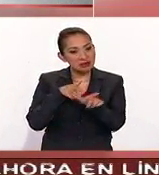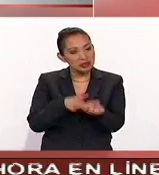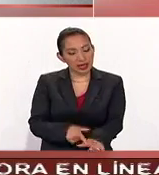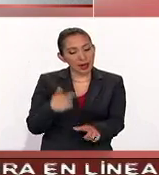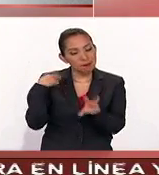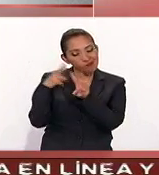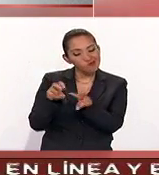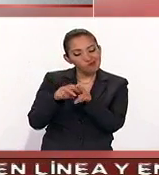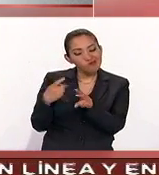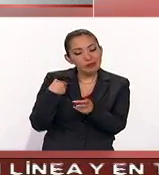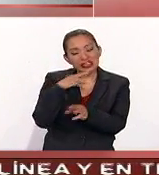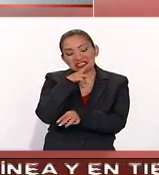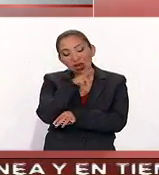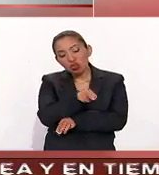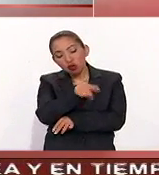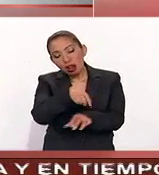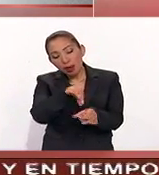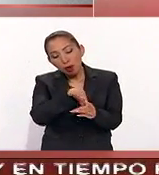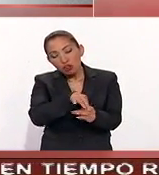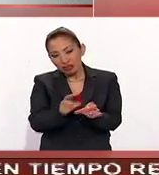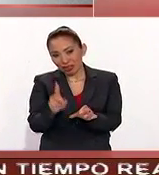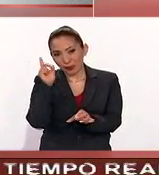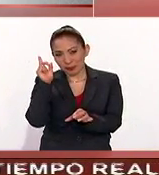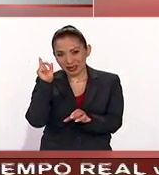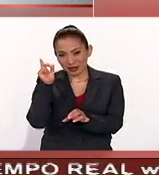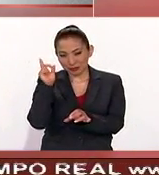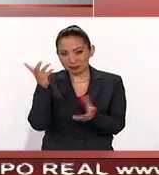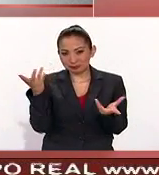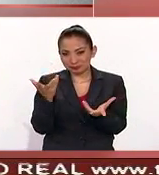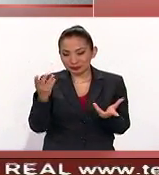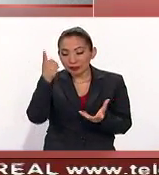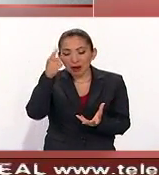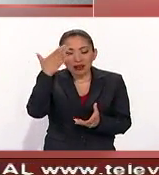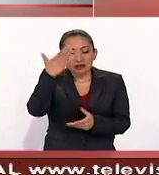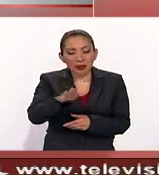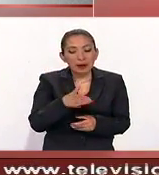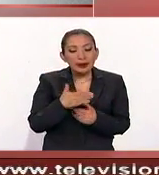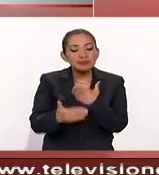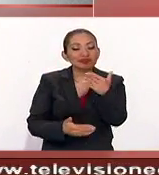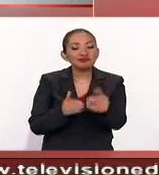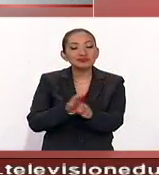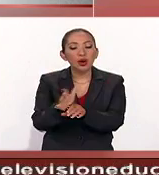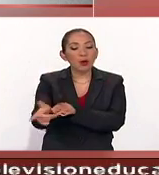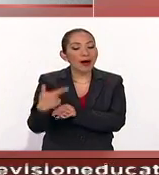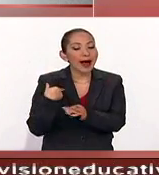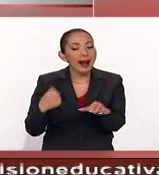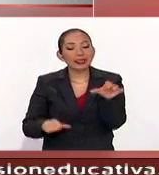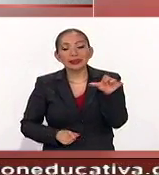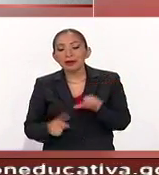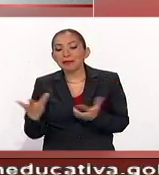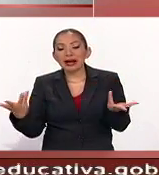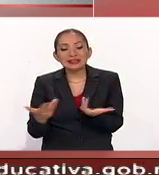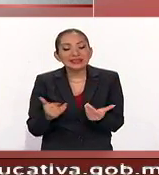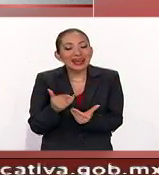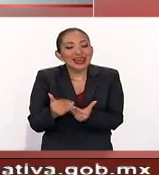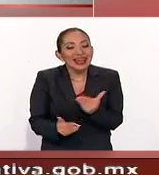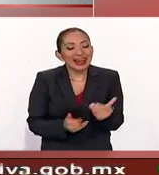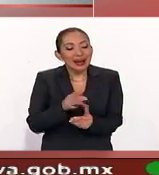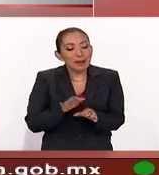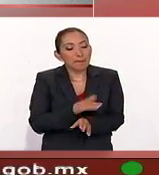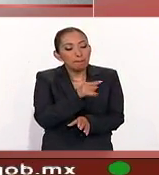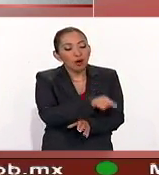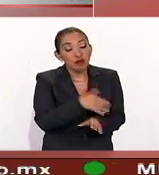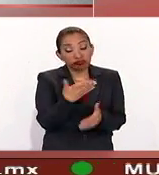el análisis de los resultados electorales del pasado domingo para saber cuáles serán las estrategias que deben seguir ante